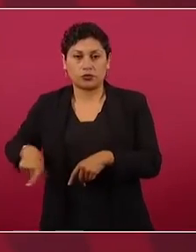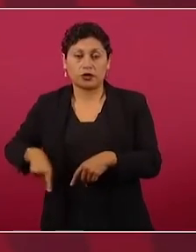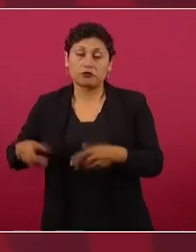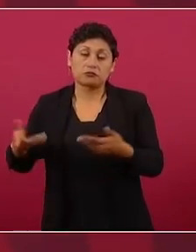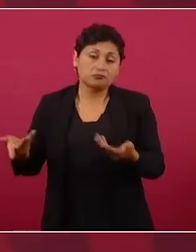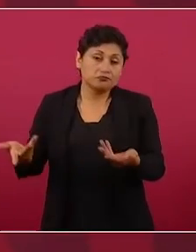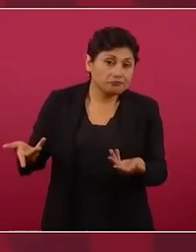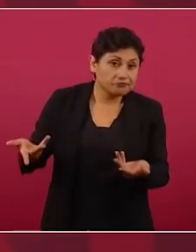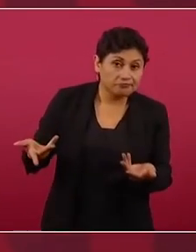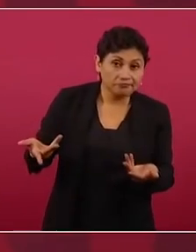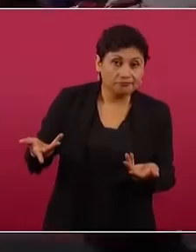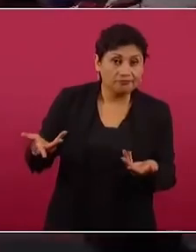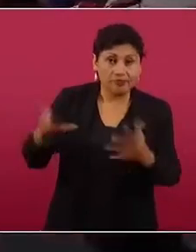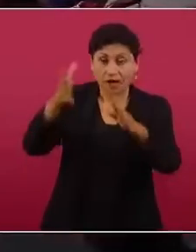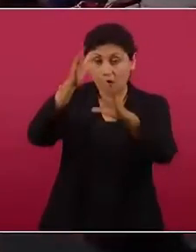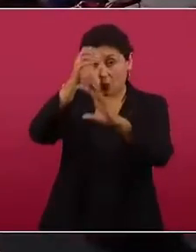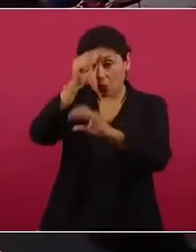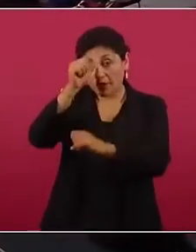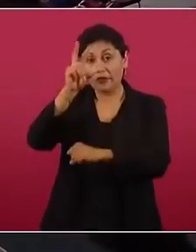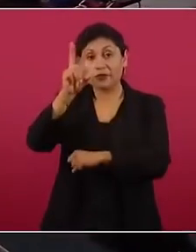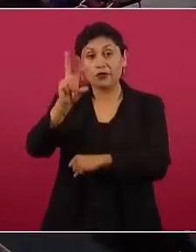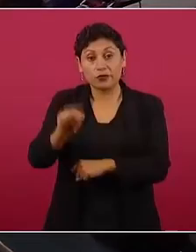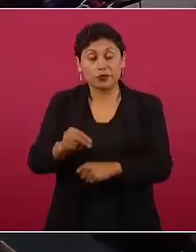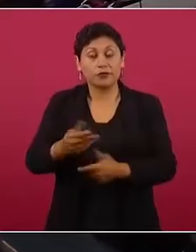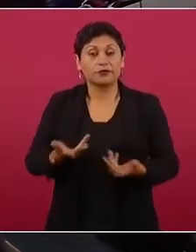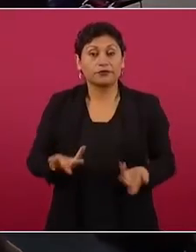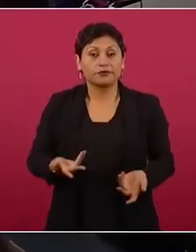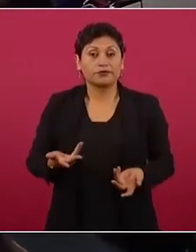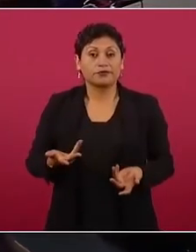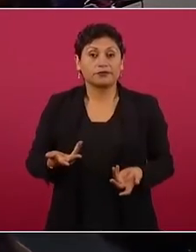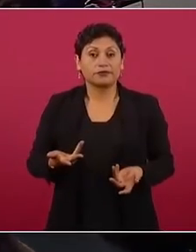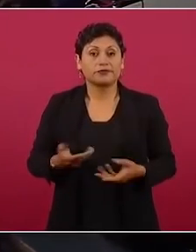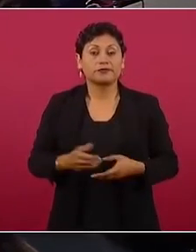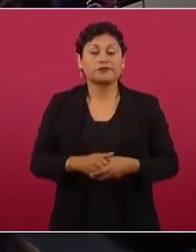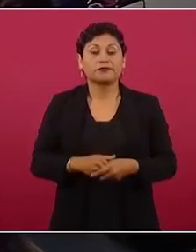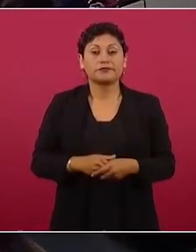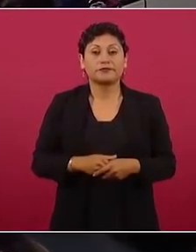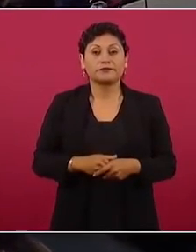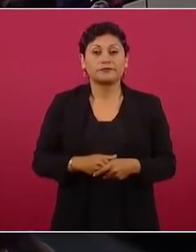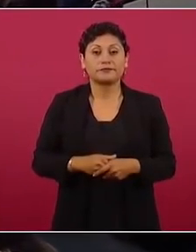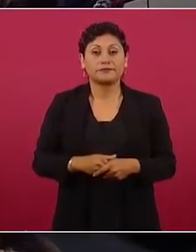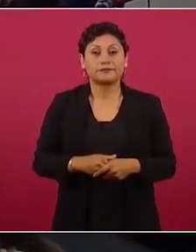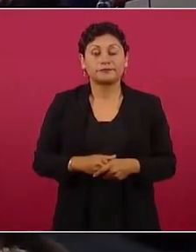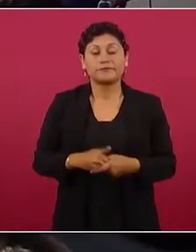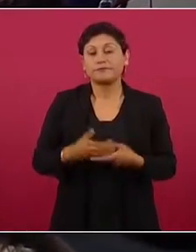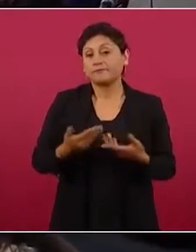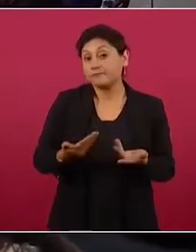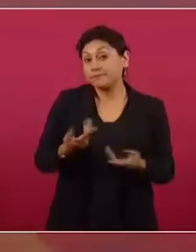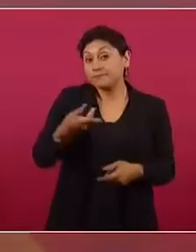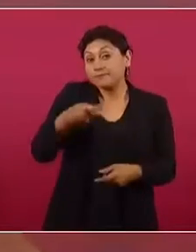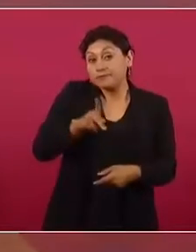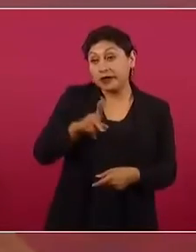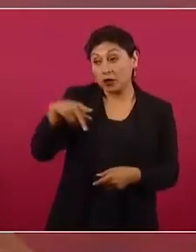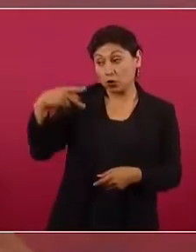la autoridad competente